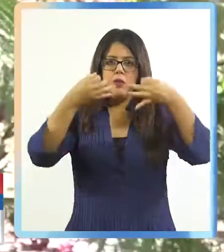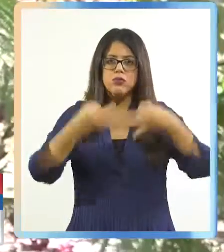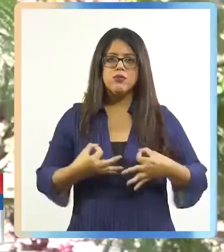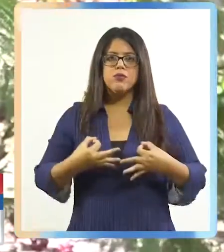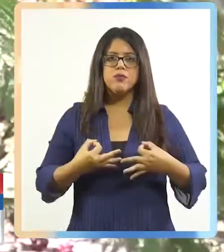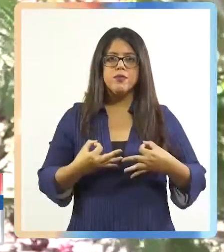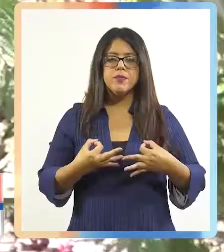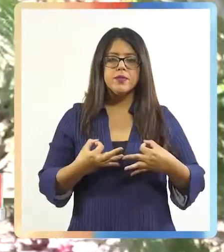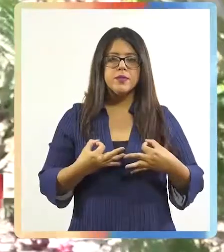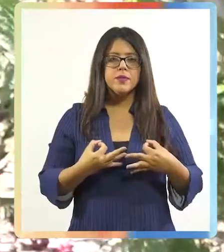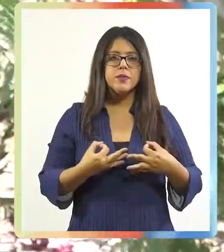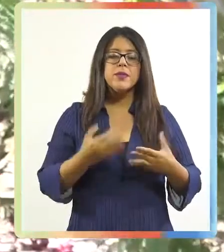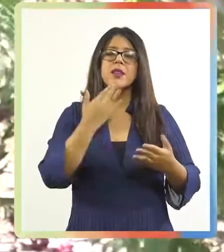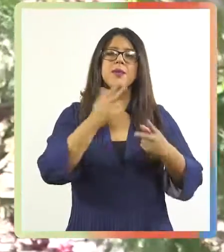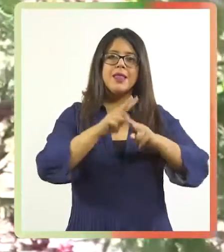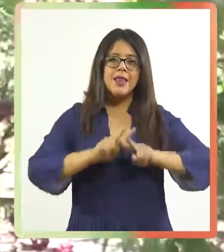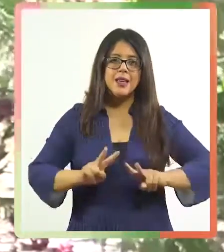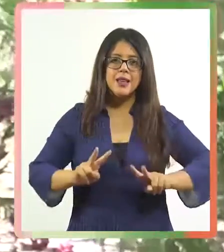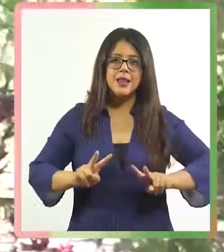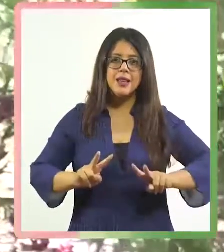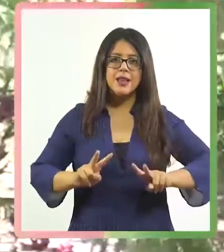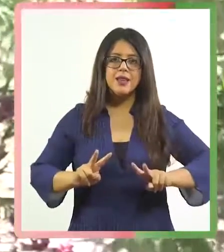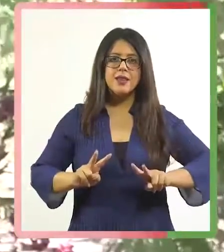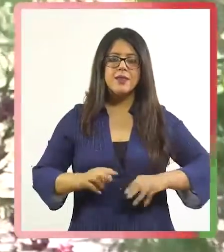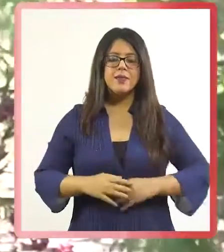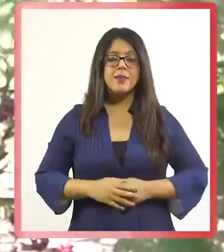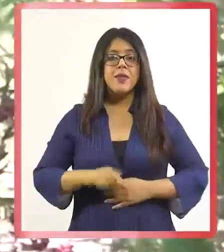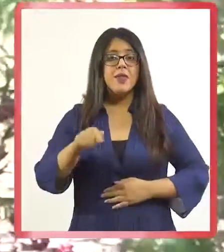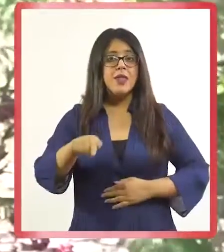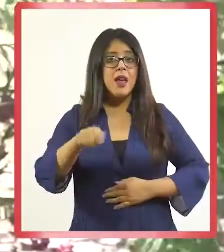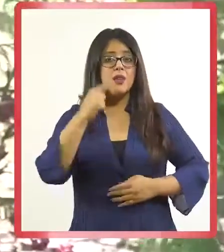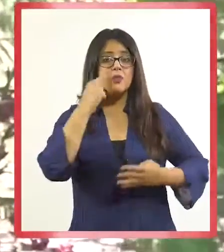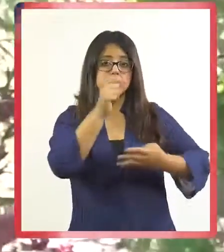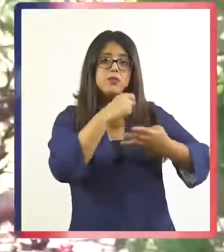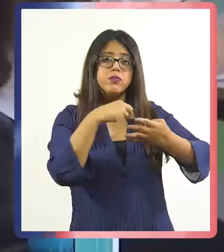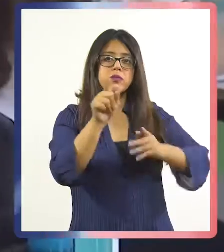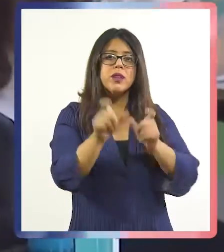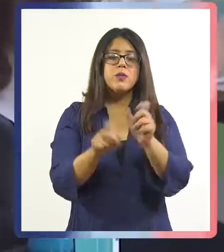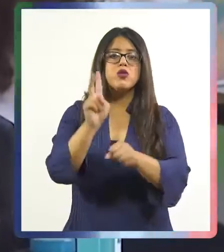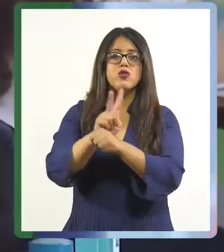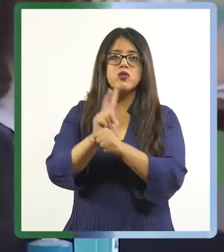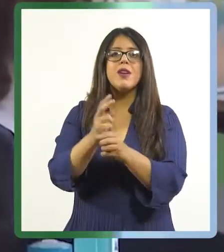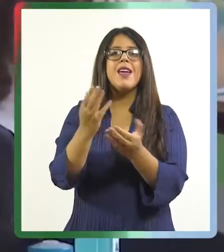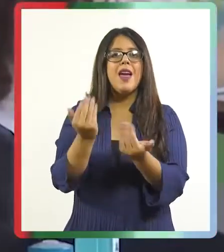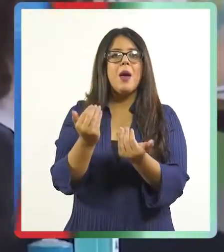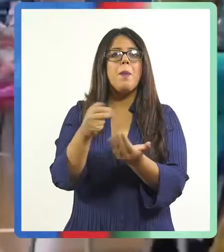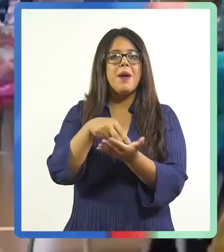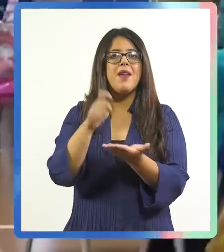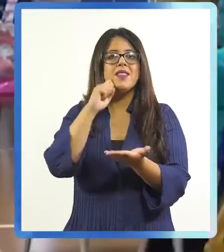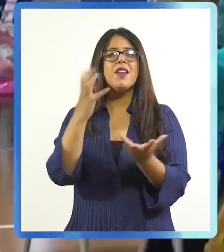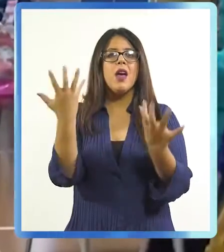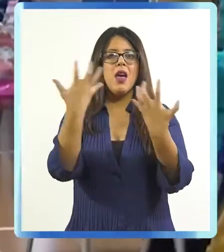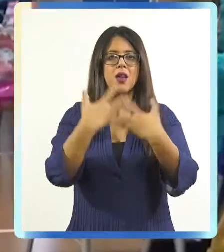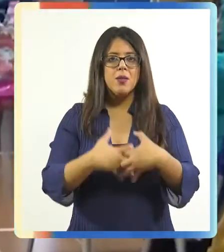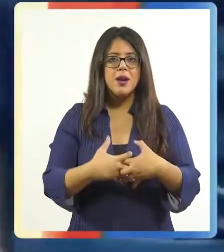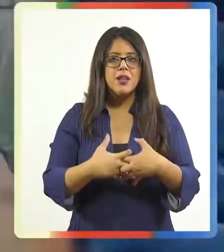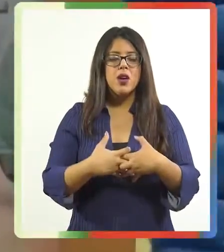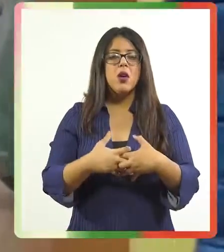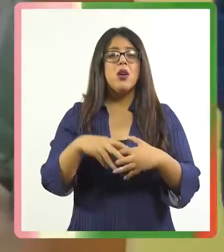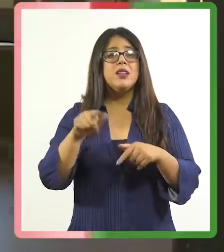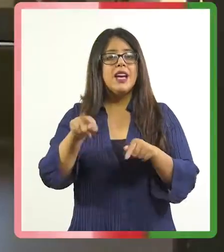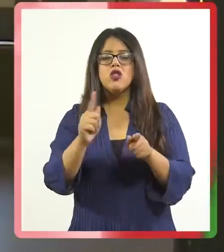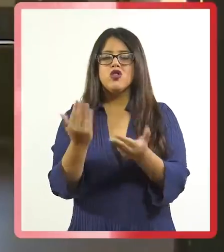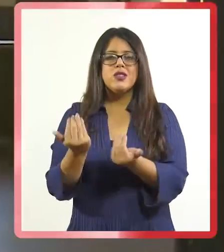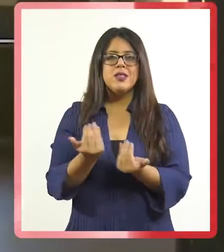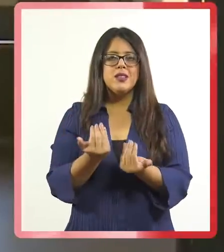estabilidad o una especie como de tranquilidad en la vida. Un reconocimiento que los docentes esperaban